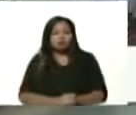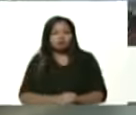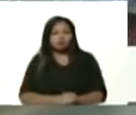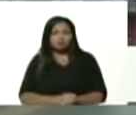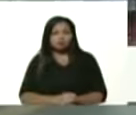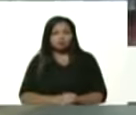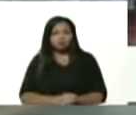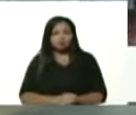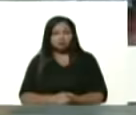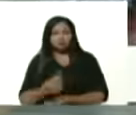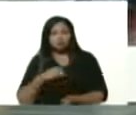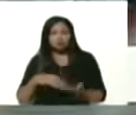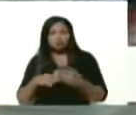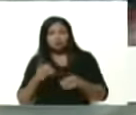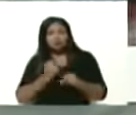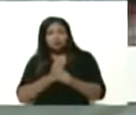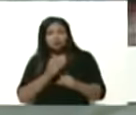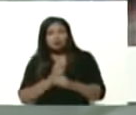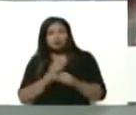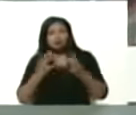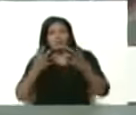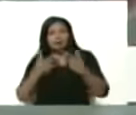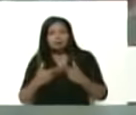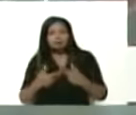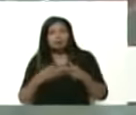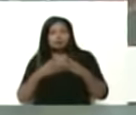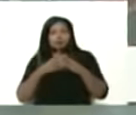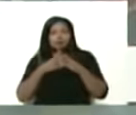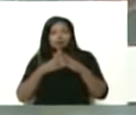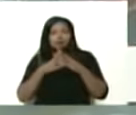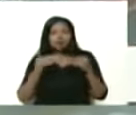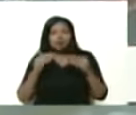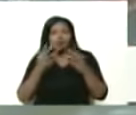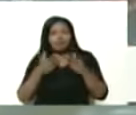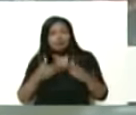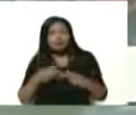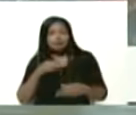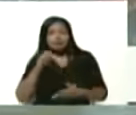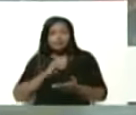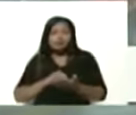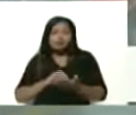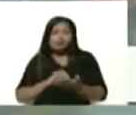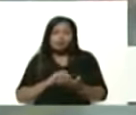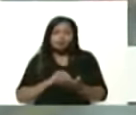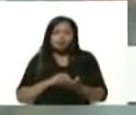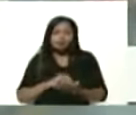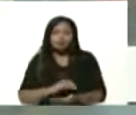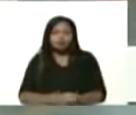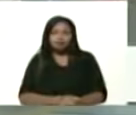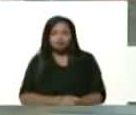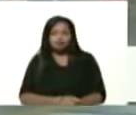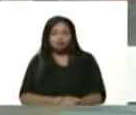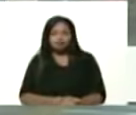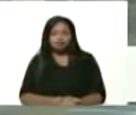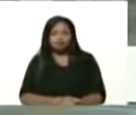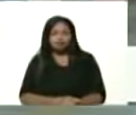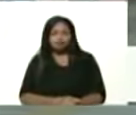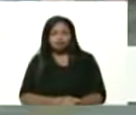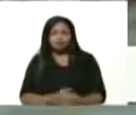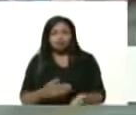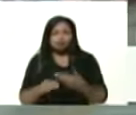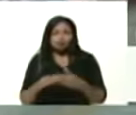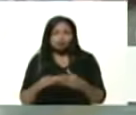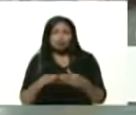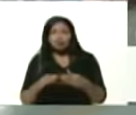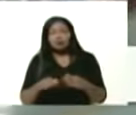estado trabajando con aquí. hay otros empresarios de otras empresas mirandinas, de los altos mirandinos, que han venido también a visitar la